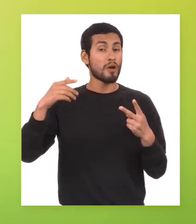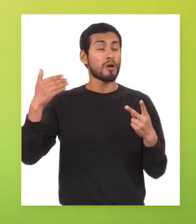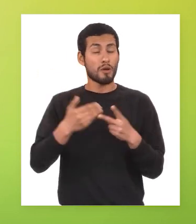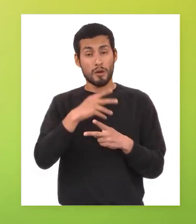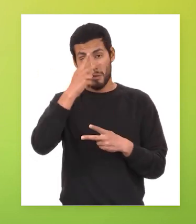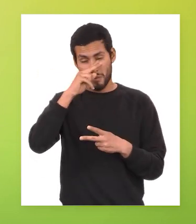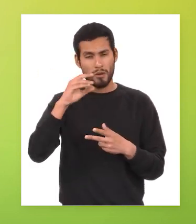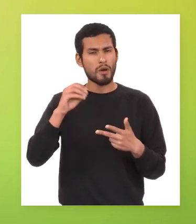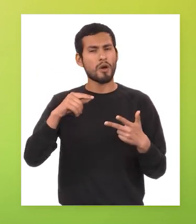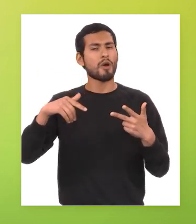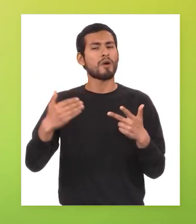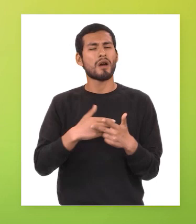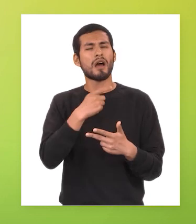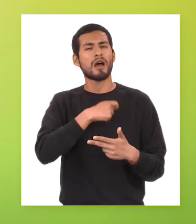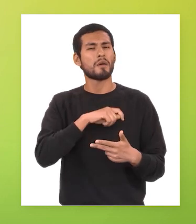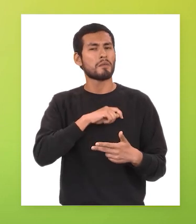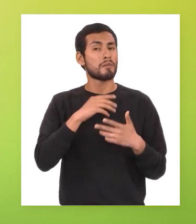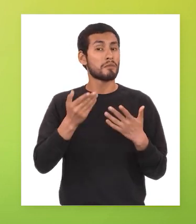o c nueva españa